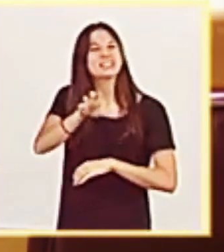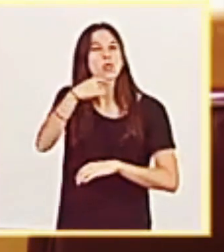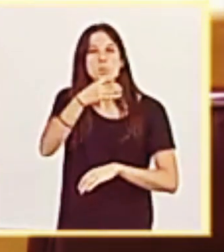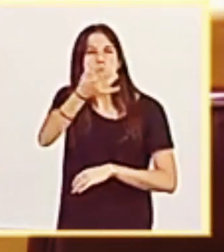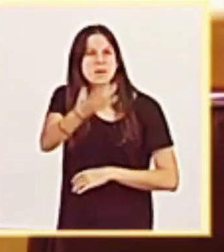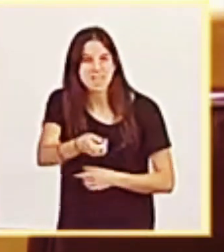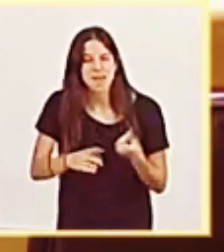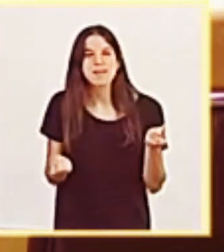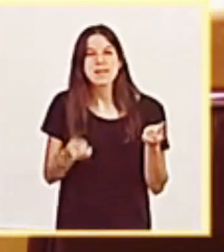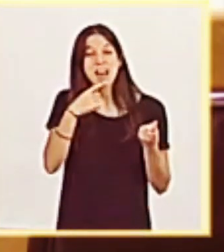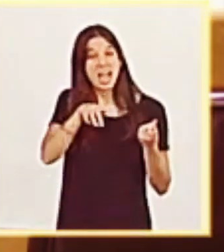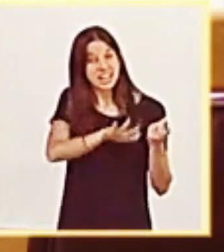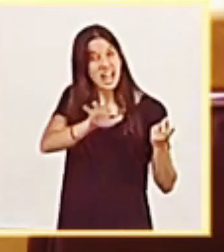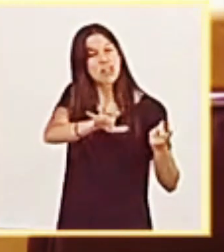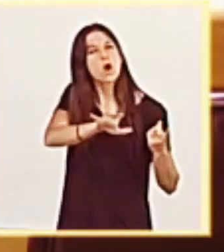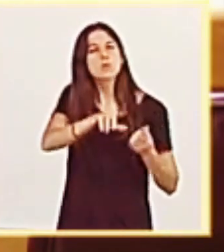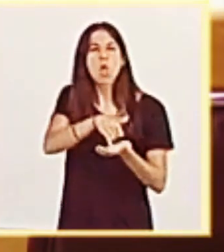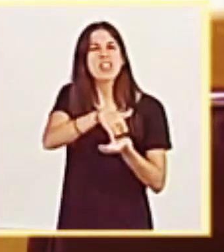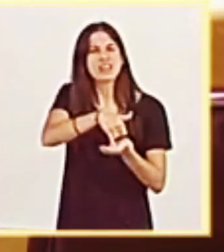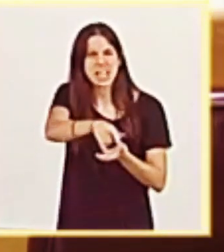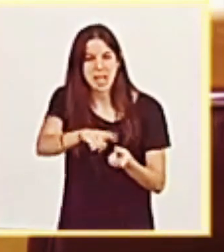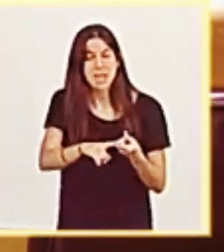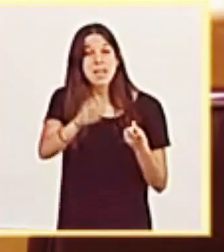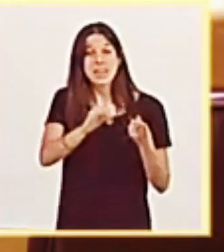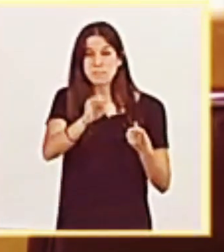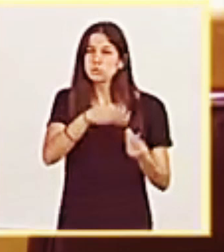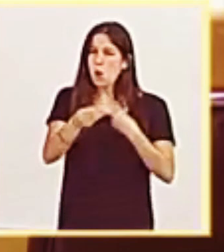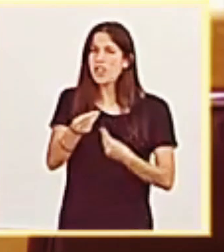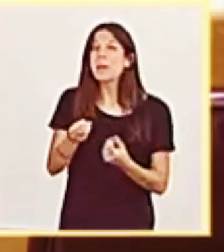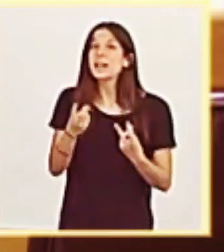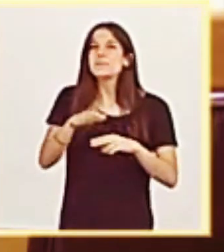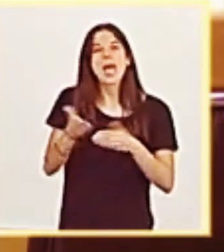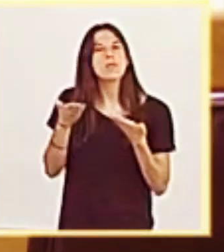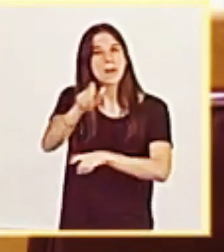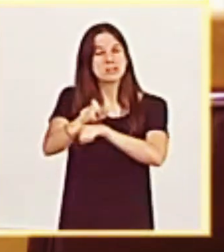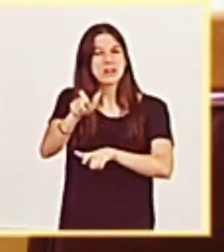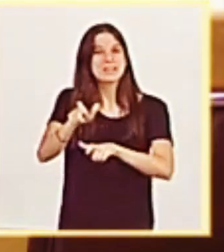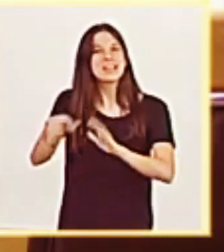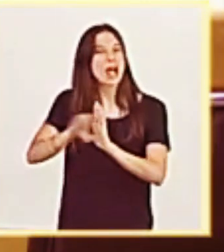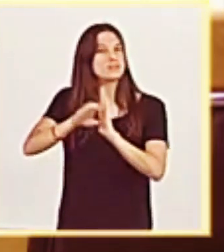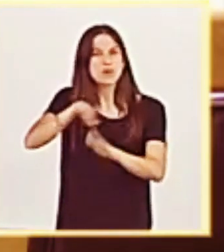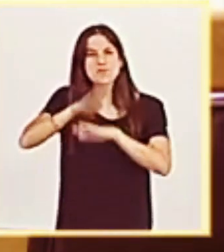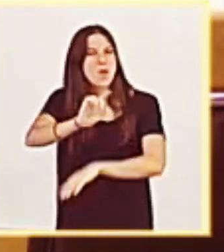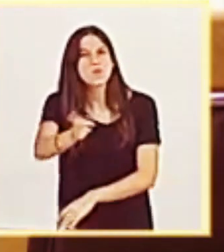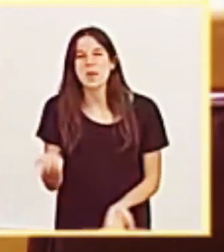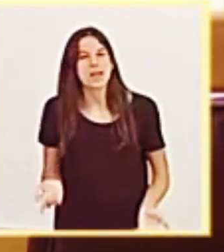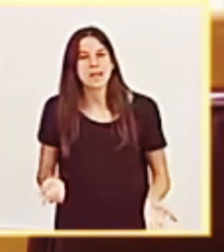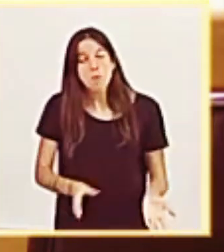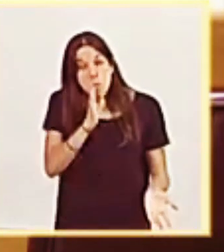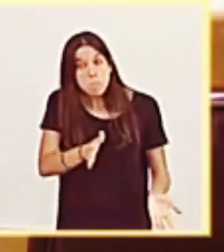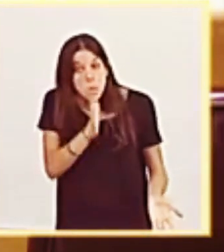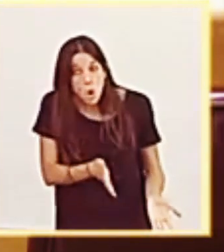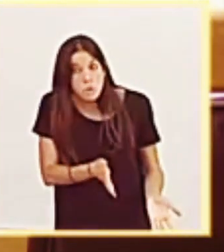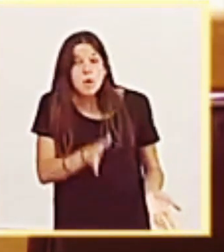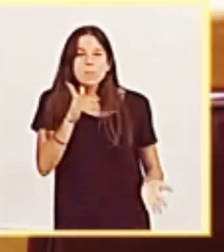debilitando la nación. Y encima lo hace en beneficio a los que están poniendo en jaque a la Constitución. ¿Y todo esto por qué? ¿Por